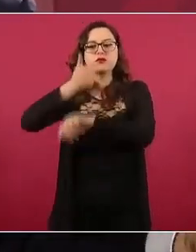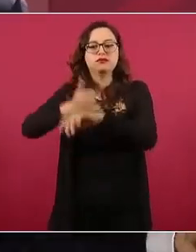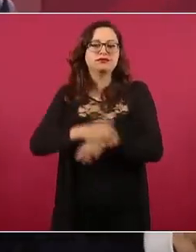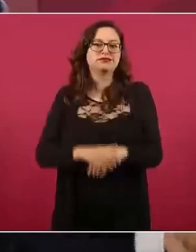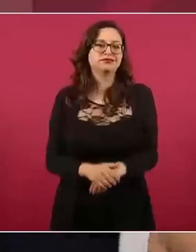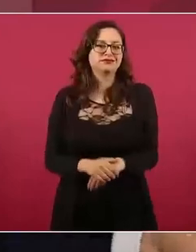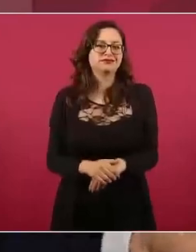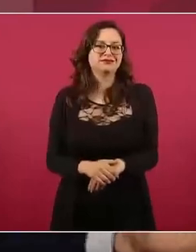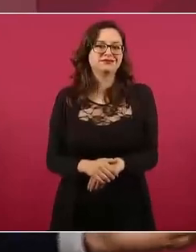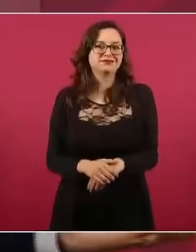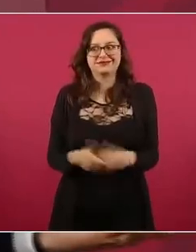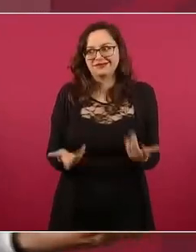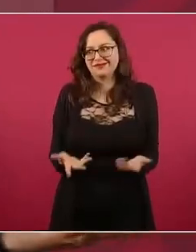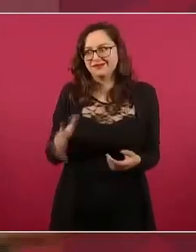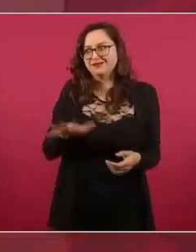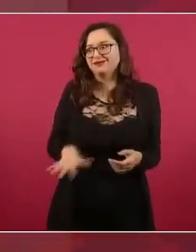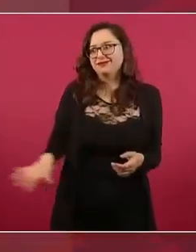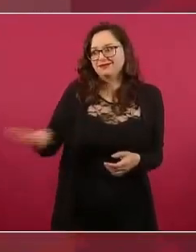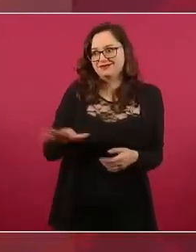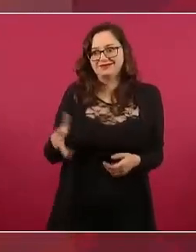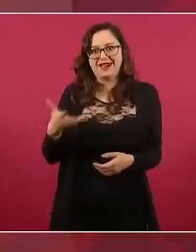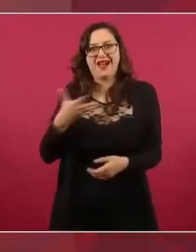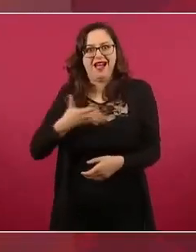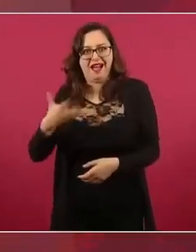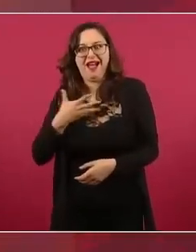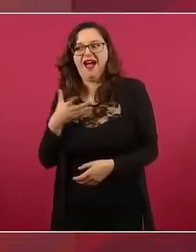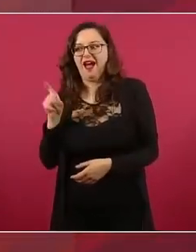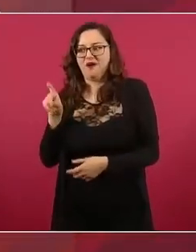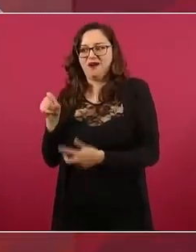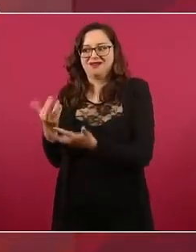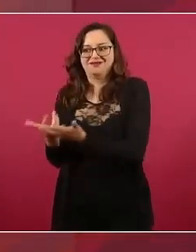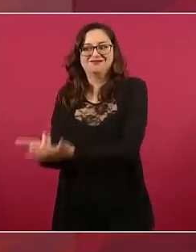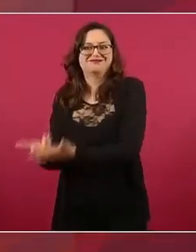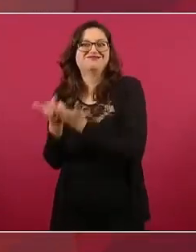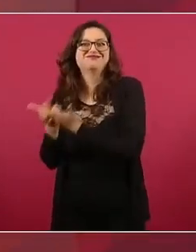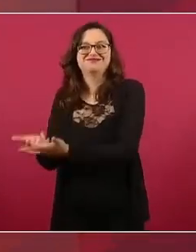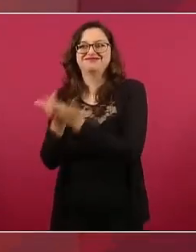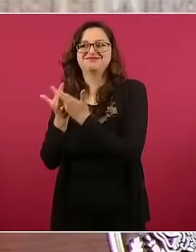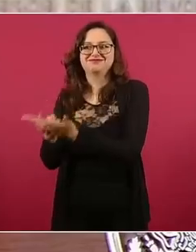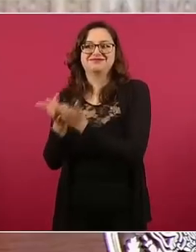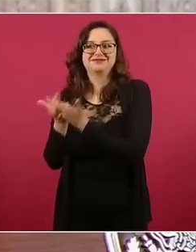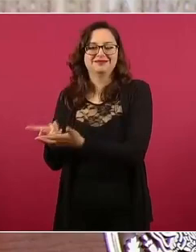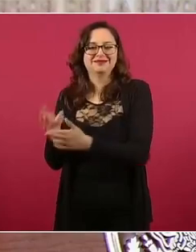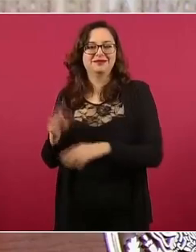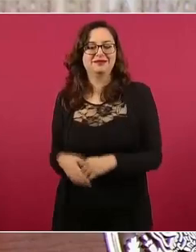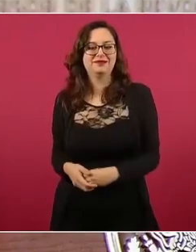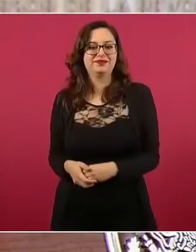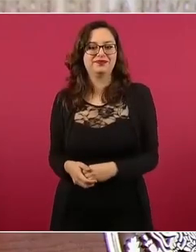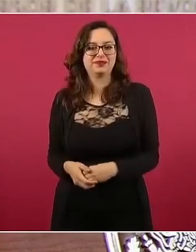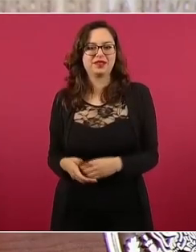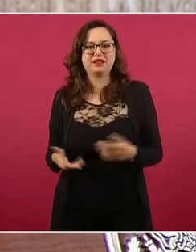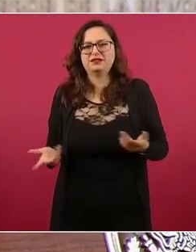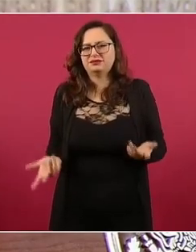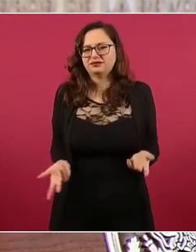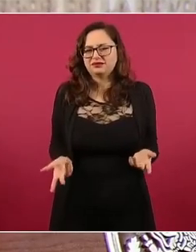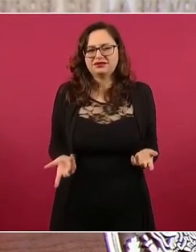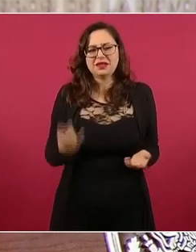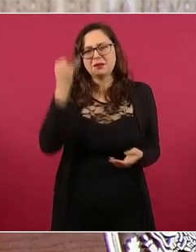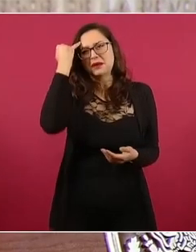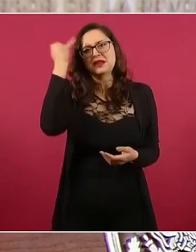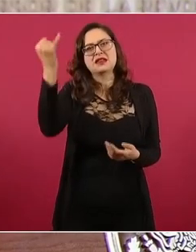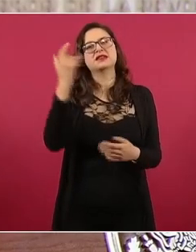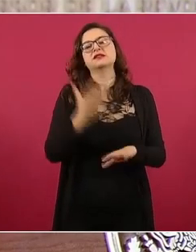imagínense, se otorgó un permiso para poner una cervecera